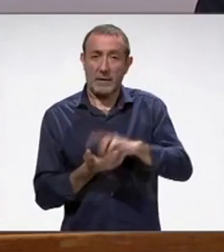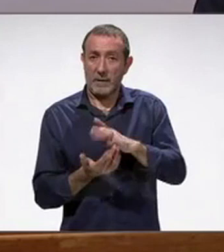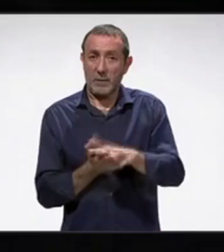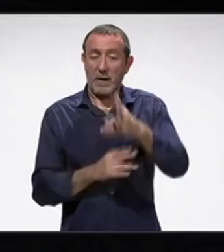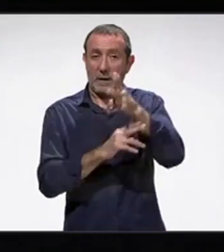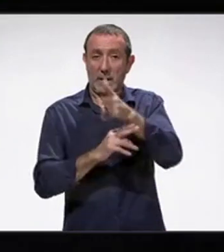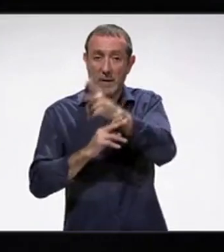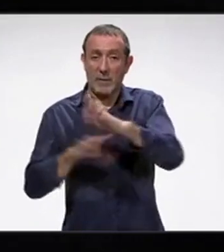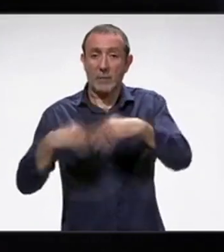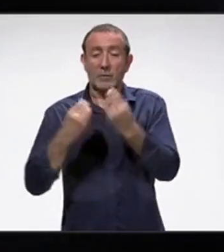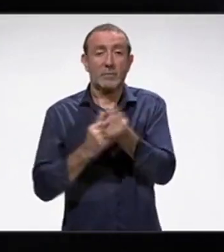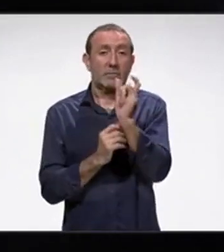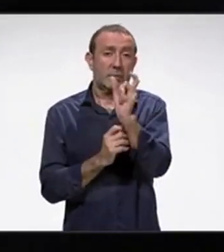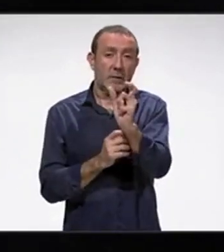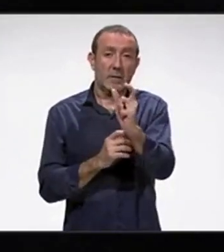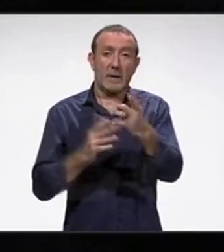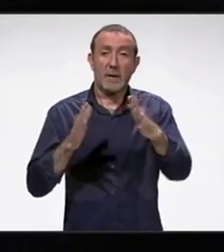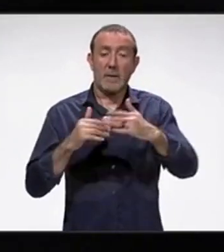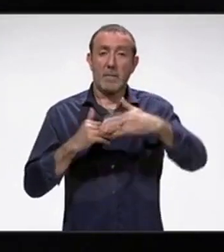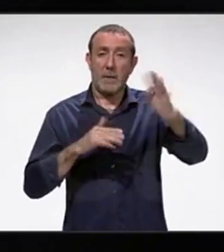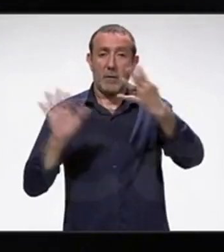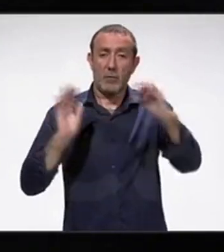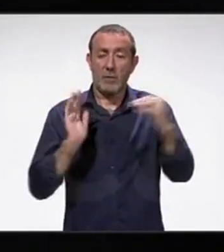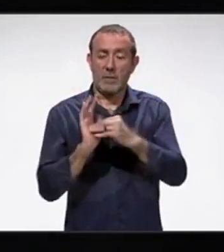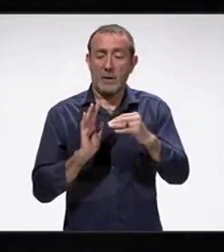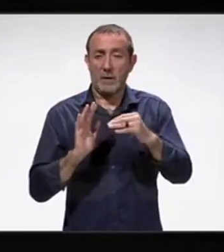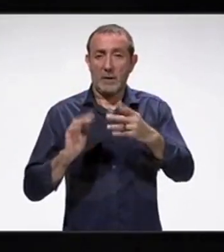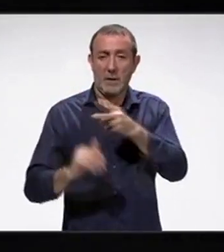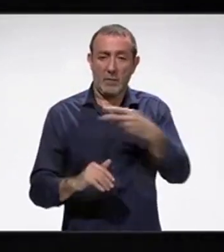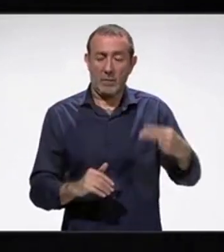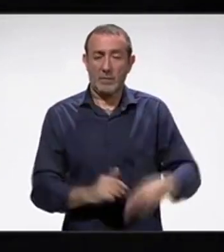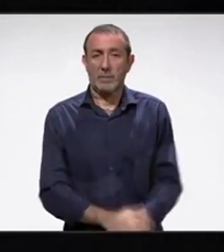actuación saldrá por un importe de licitación de algo más de 96.000 euros. Gracias.